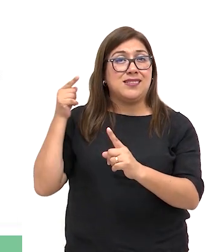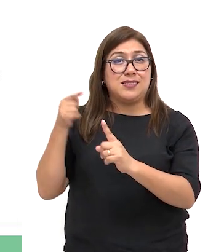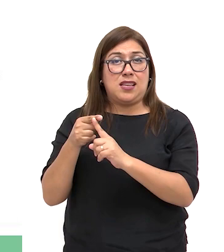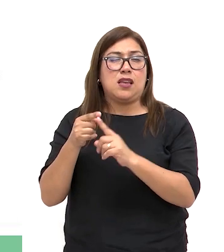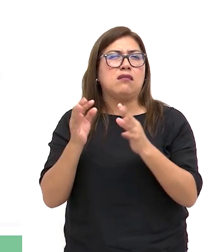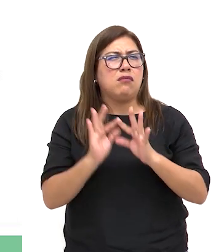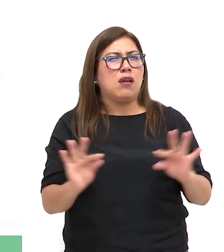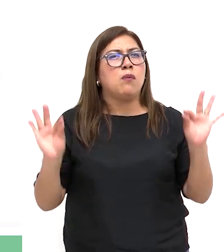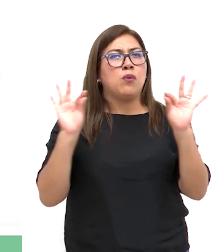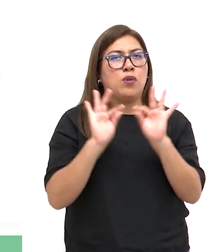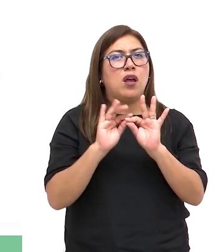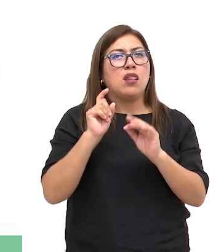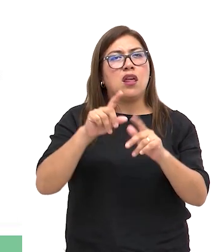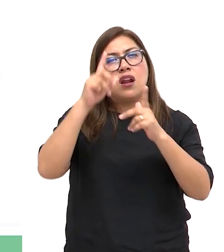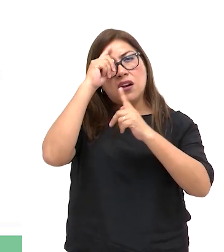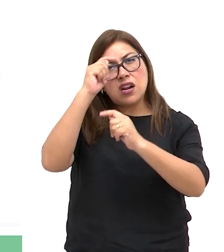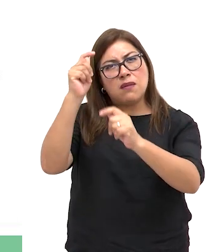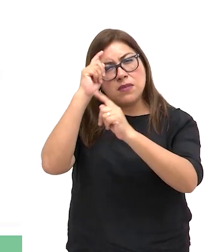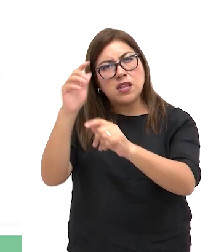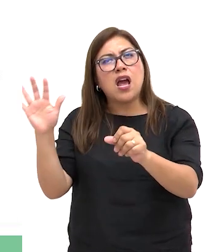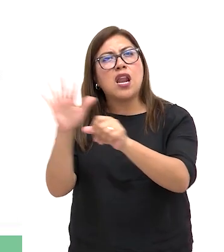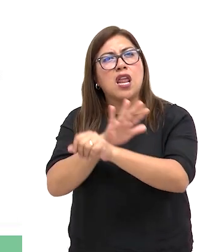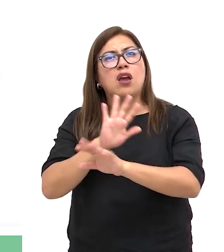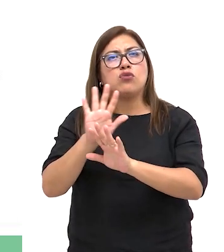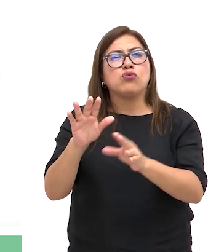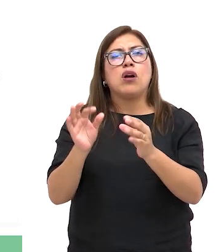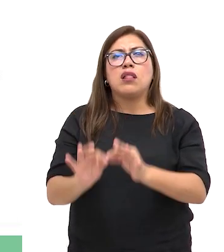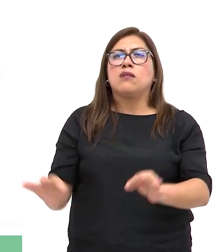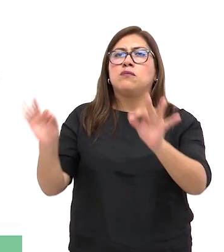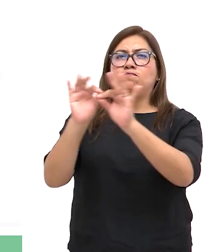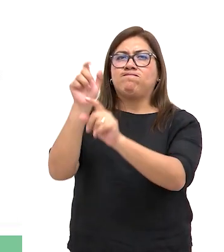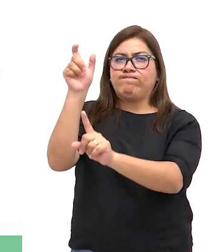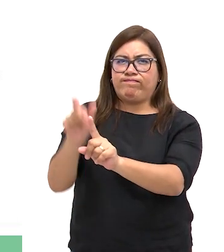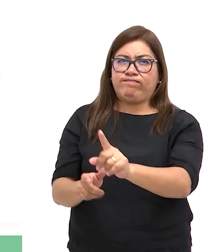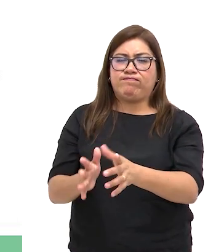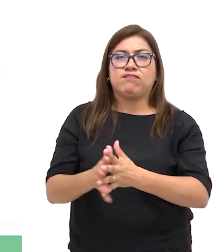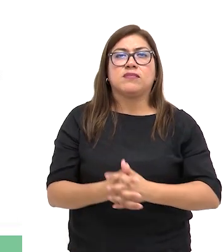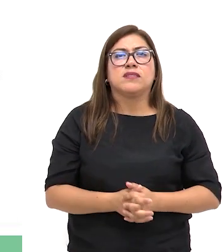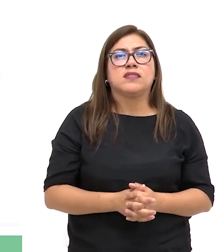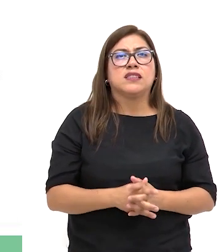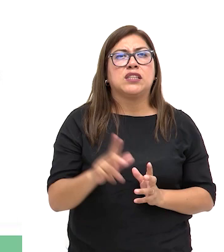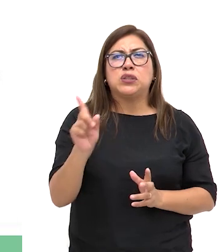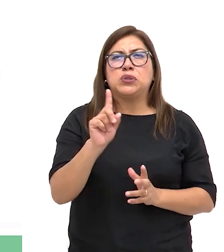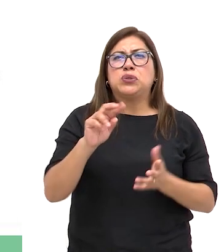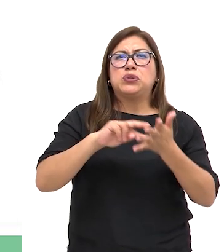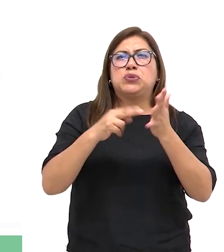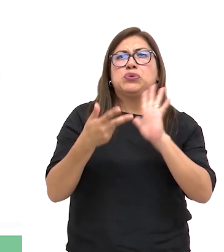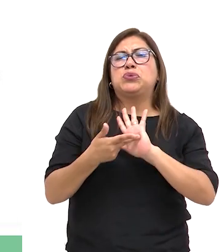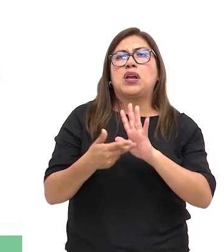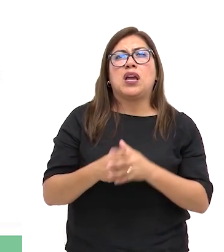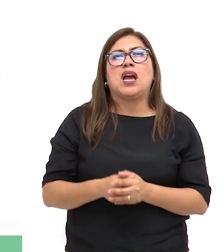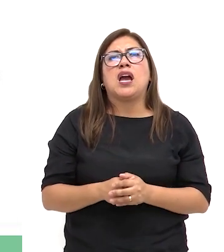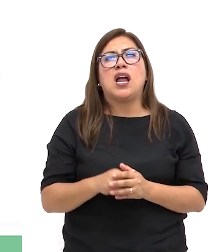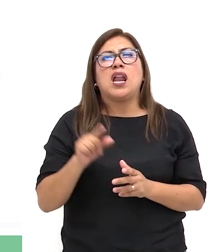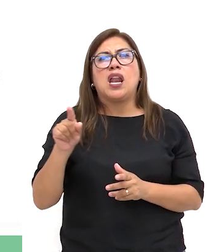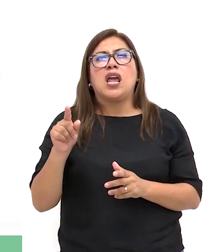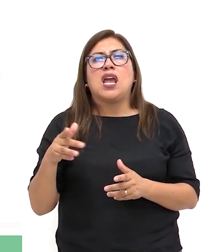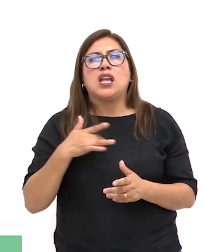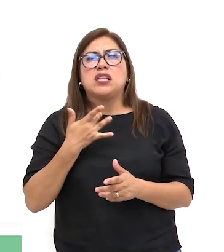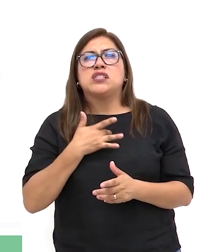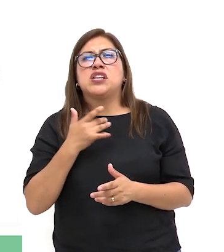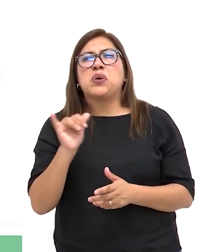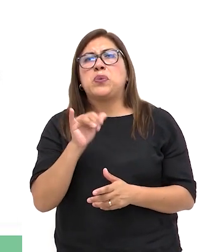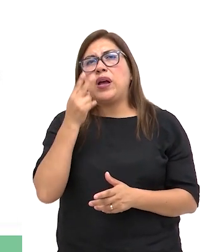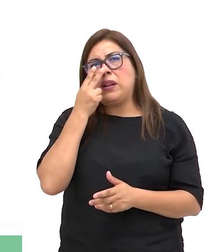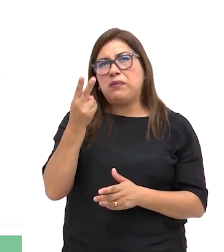sentido, es importante el respeto pleno de su dignidad como personas y que no se perciba su contribución a la